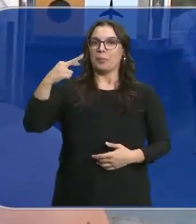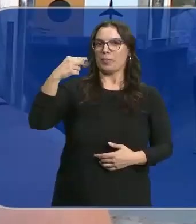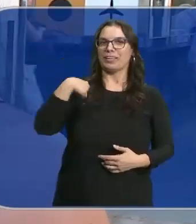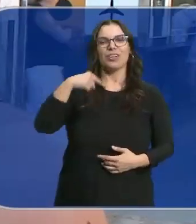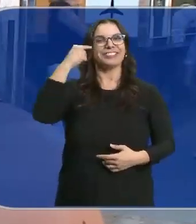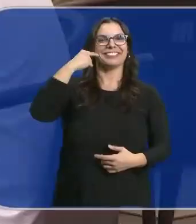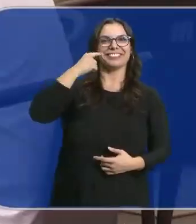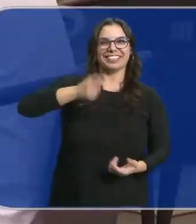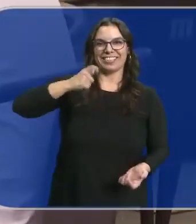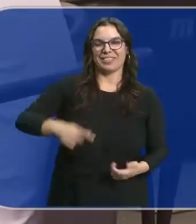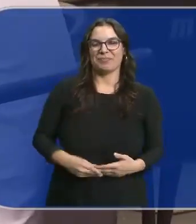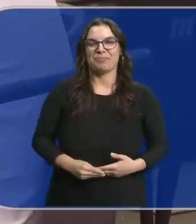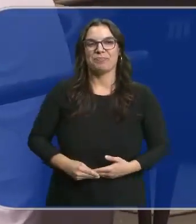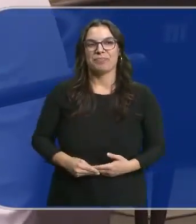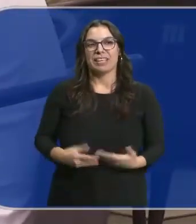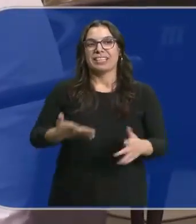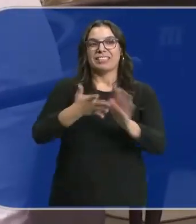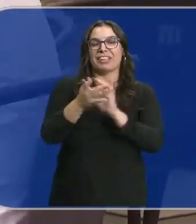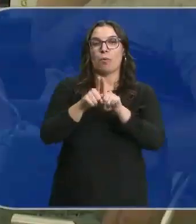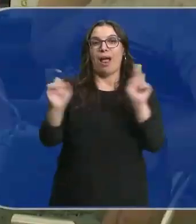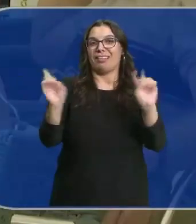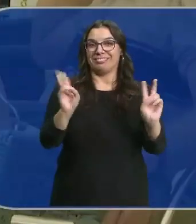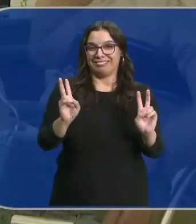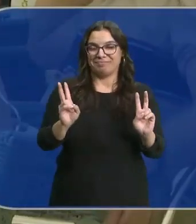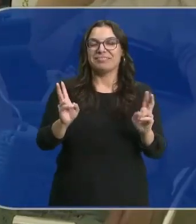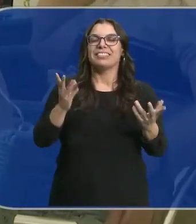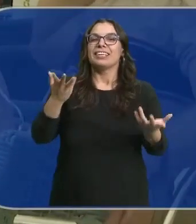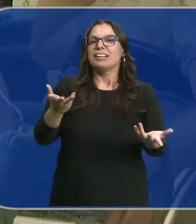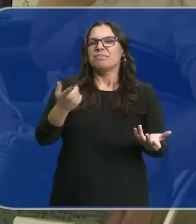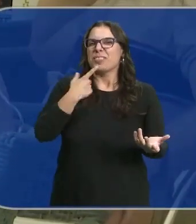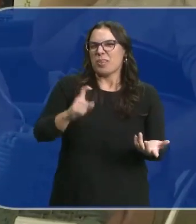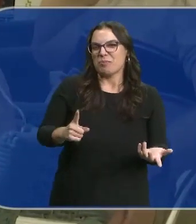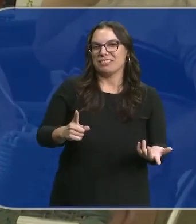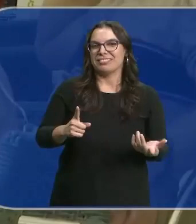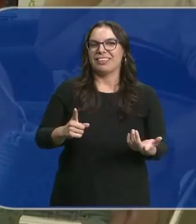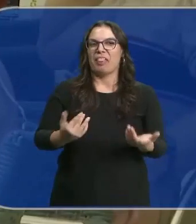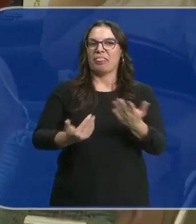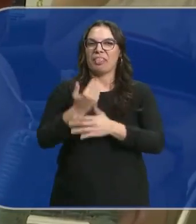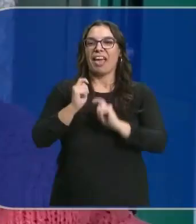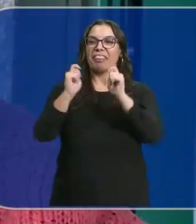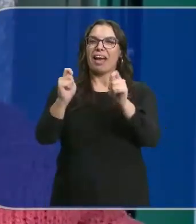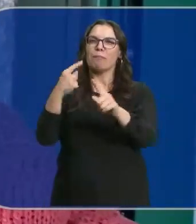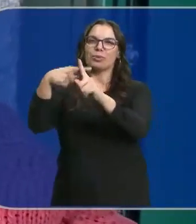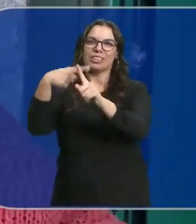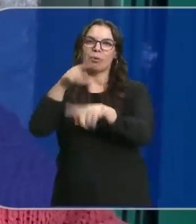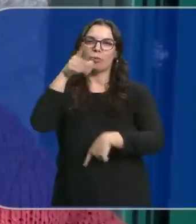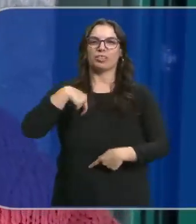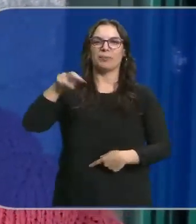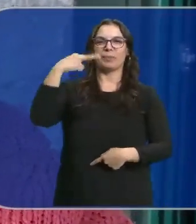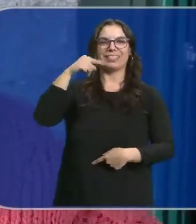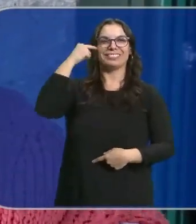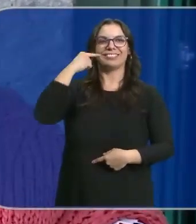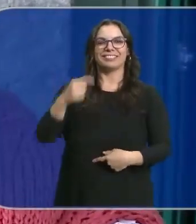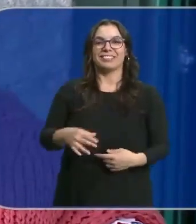que soy una persona muy sonriente. Lo que viene siendo la alegría de la huerta. Y es que no cuesta nada alegrar así el día a alguien. Pues ahora mismo,